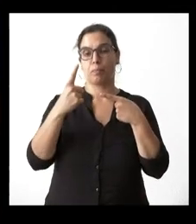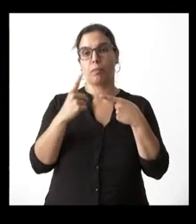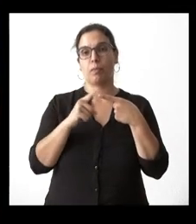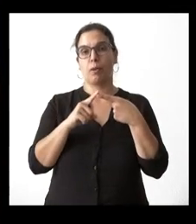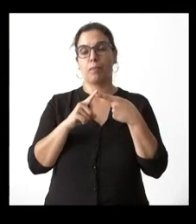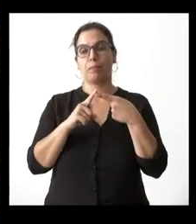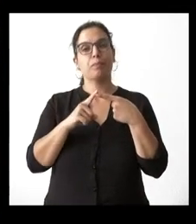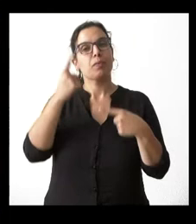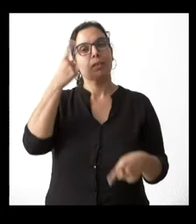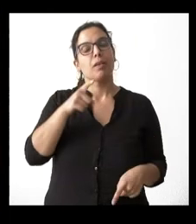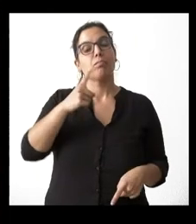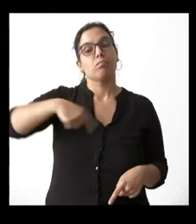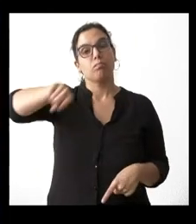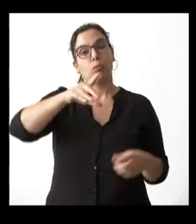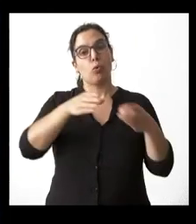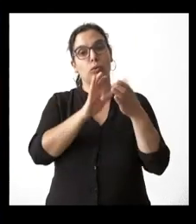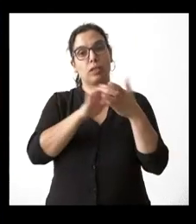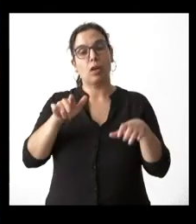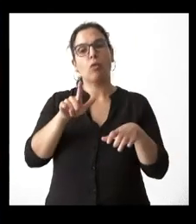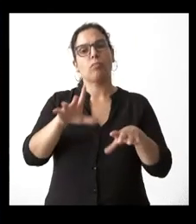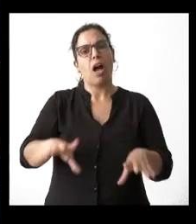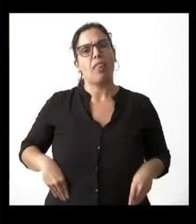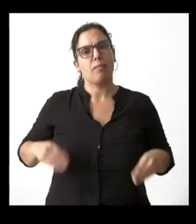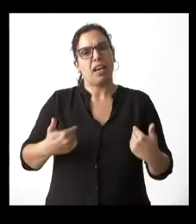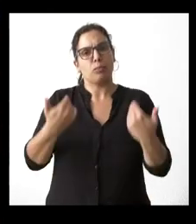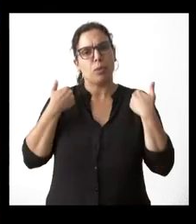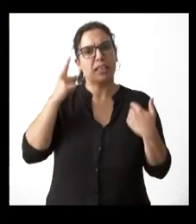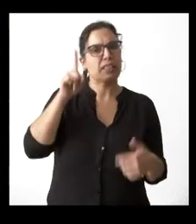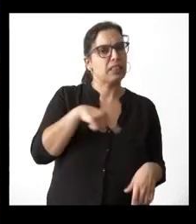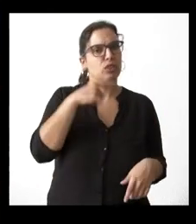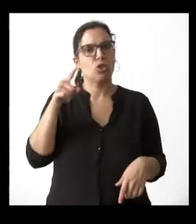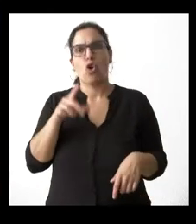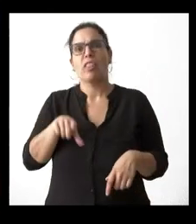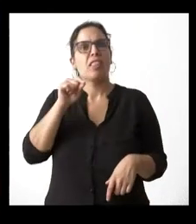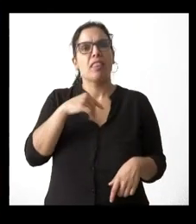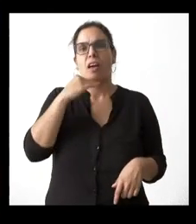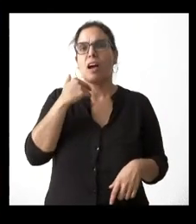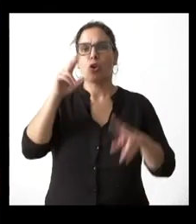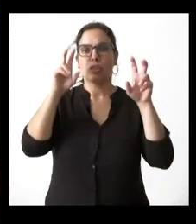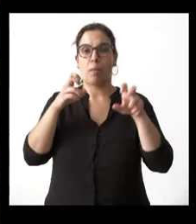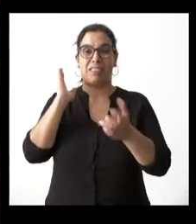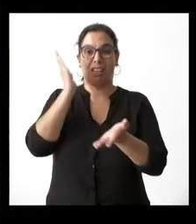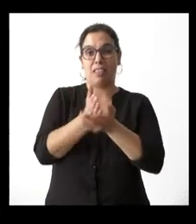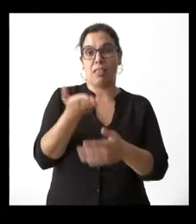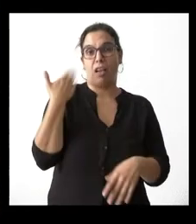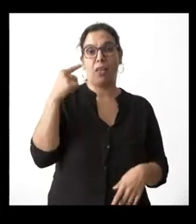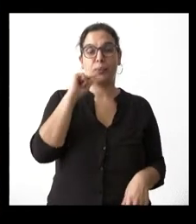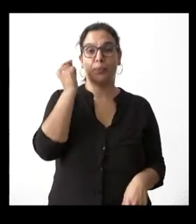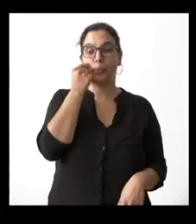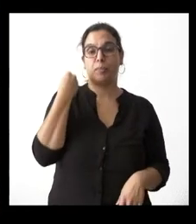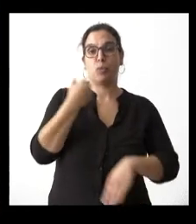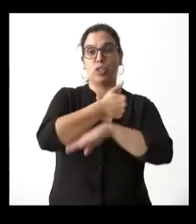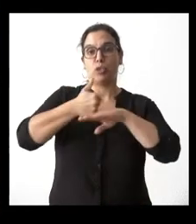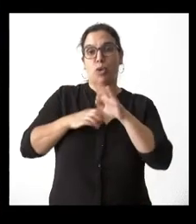saber si la Junta de Castilla y León va a asumir alguna responsabilidad o tomar alguna decisión al respecto de la sentencia conocida ayer del Tribunal